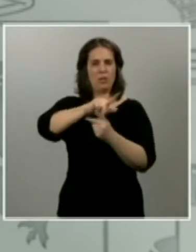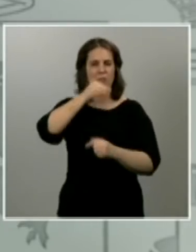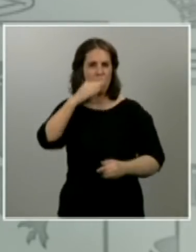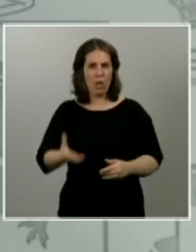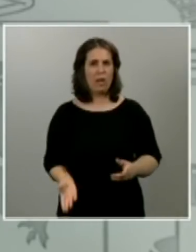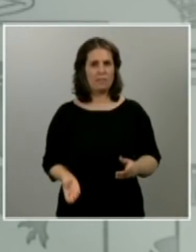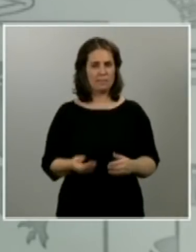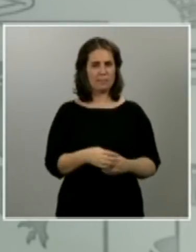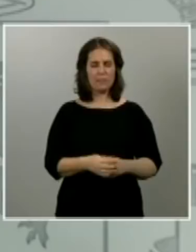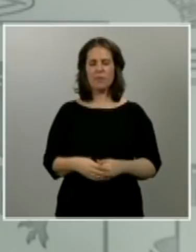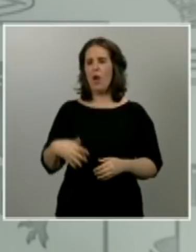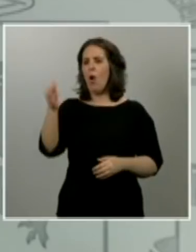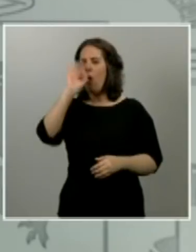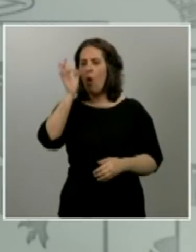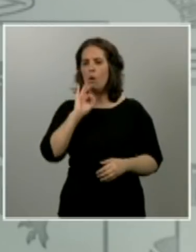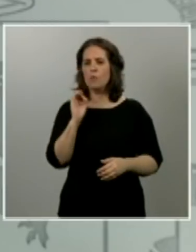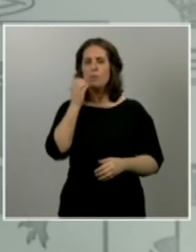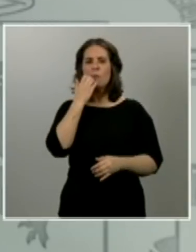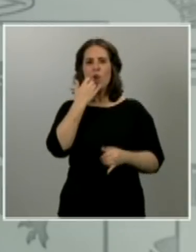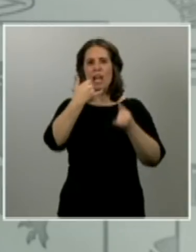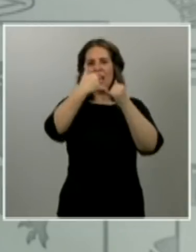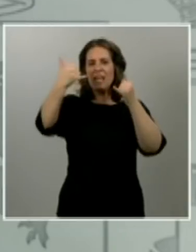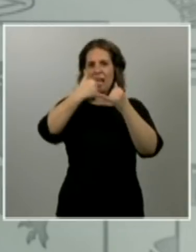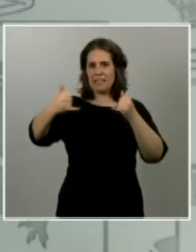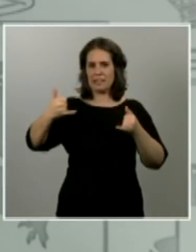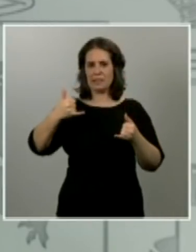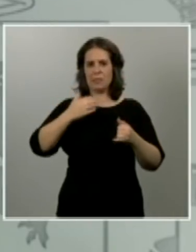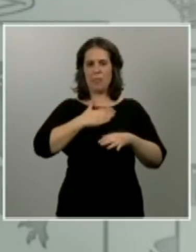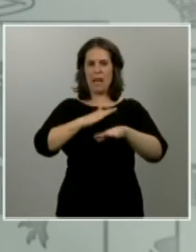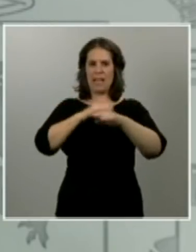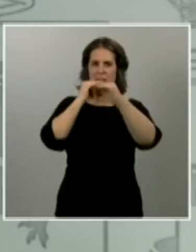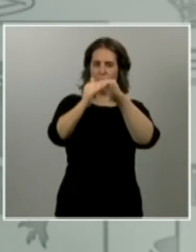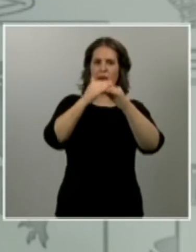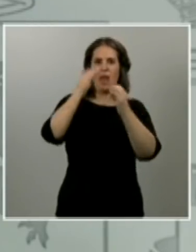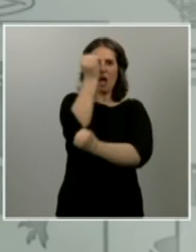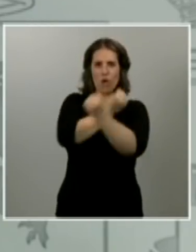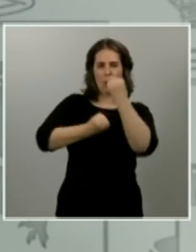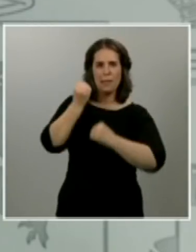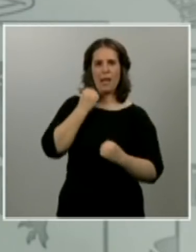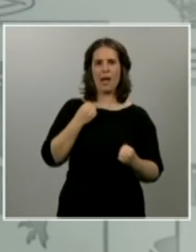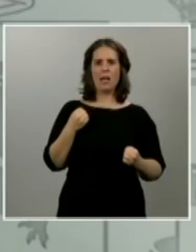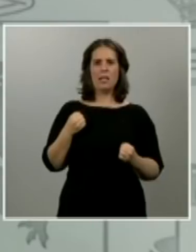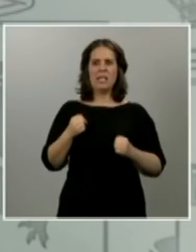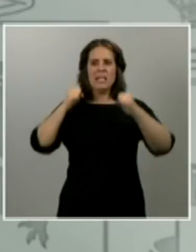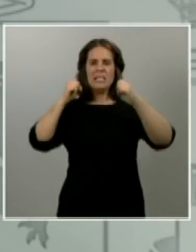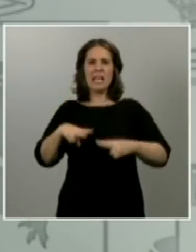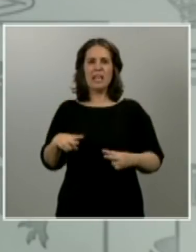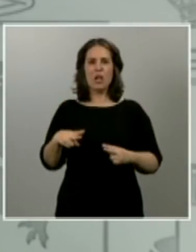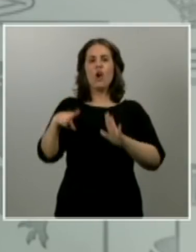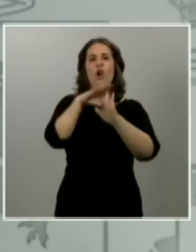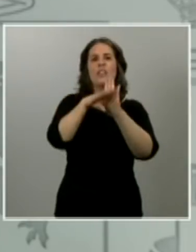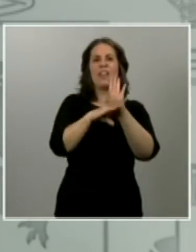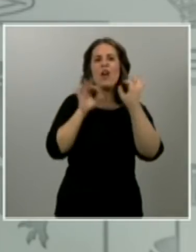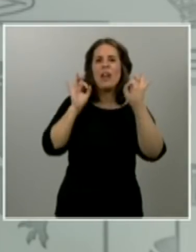establecer líneas precautorias en el mecanismo de estabilidad económica sin ningún tipo de condicionalidad será también una